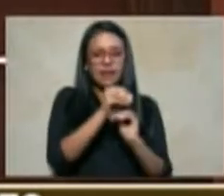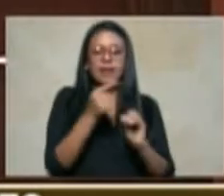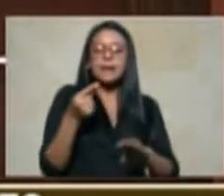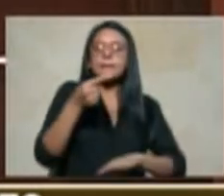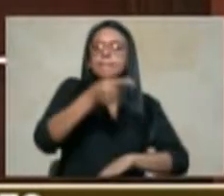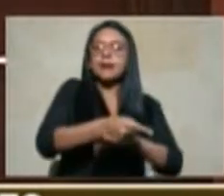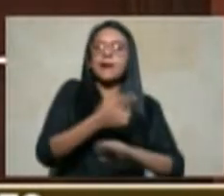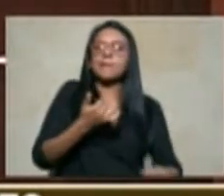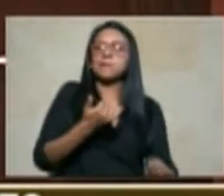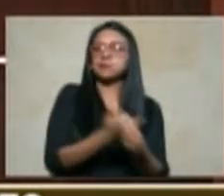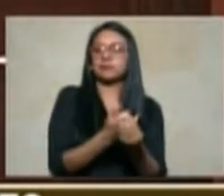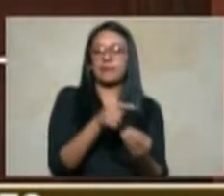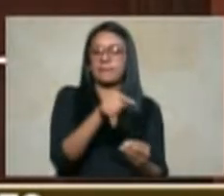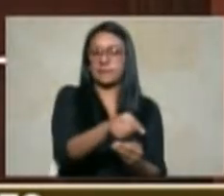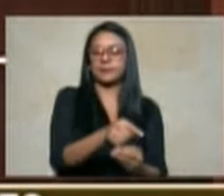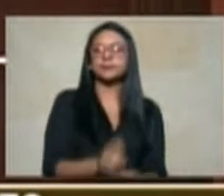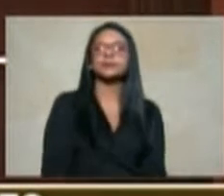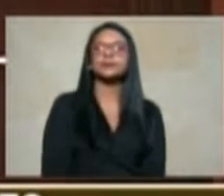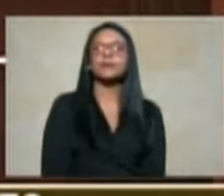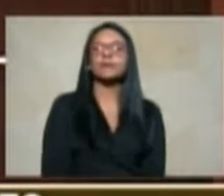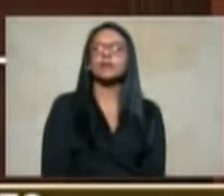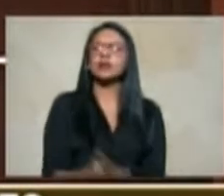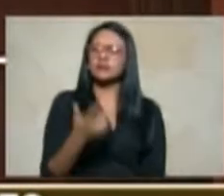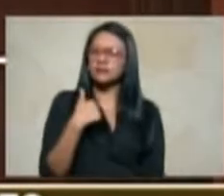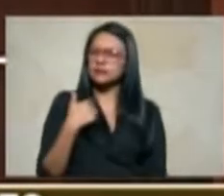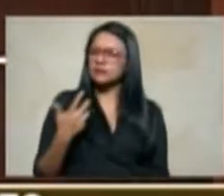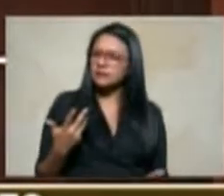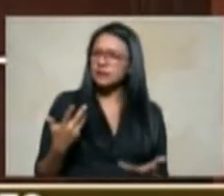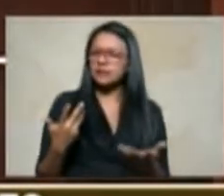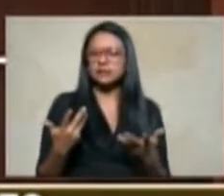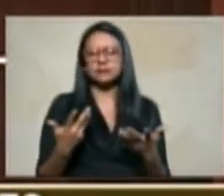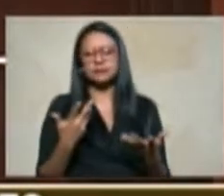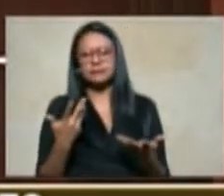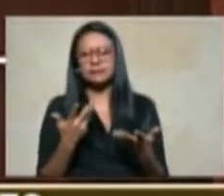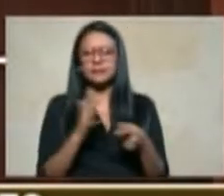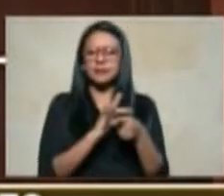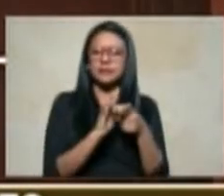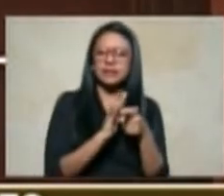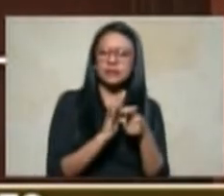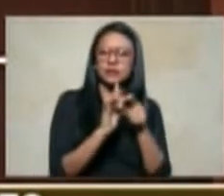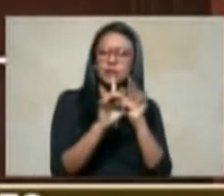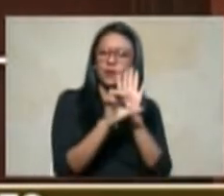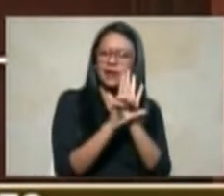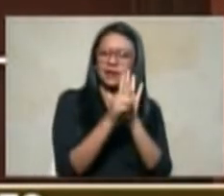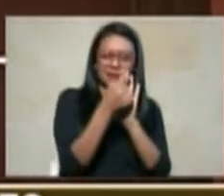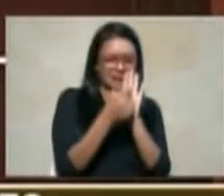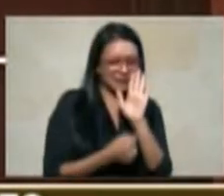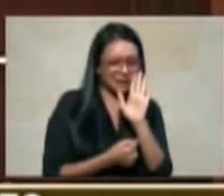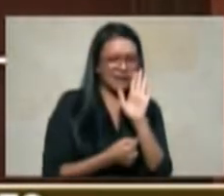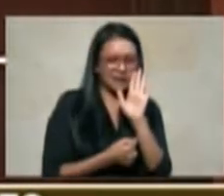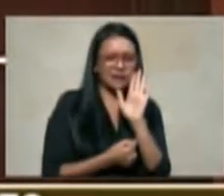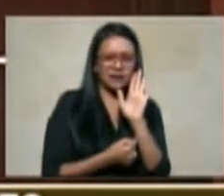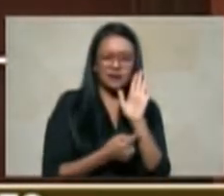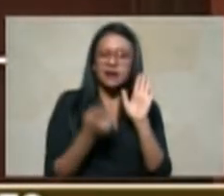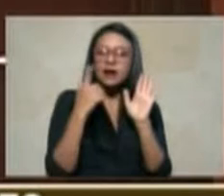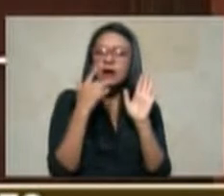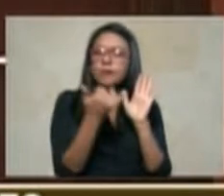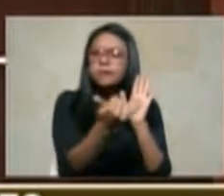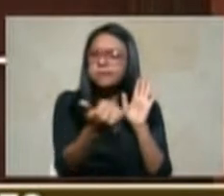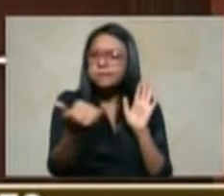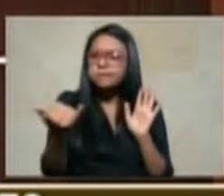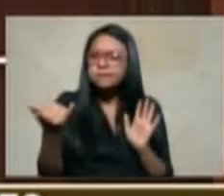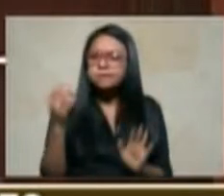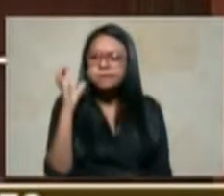y comenzamos entonces a notar con la aplicación del instrumento la realidad que ocurría en el caso de los segundos